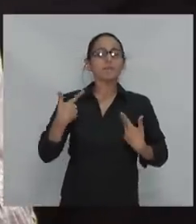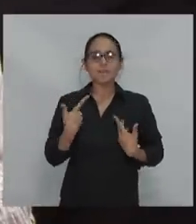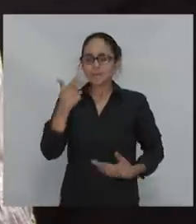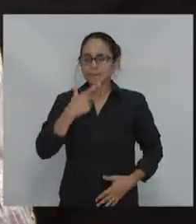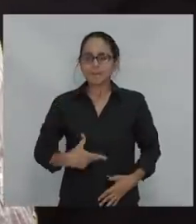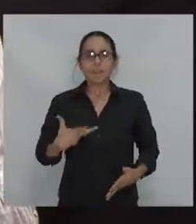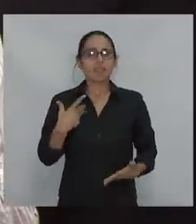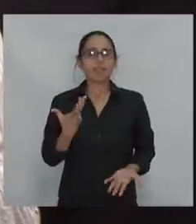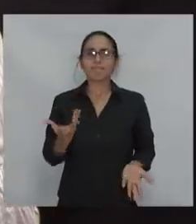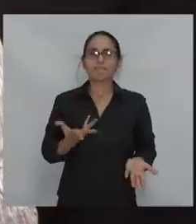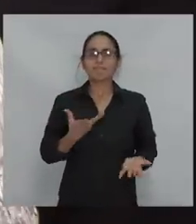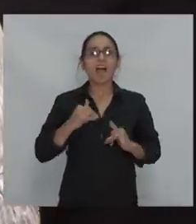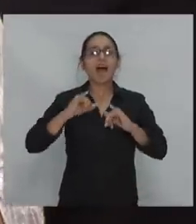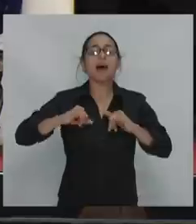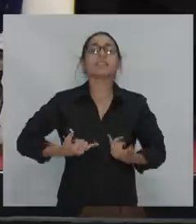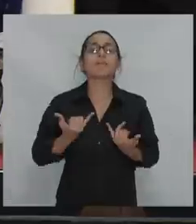siberiana.